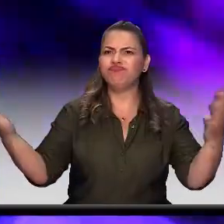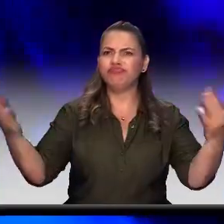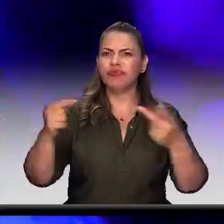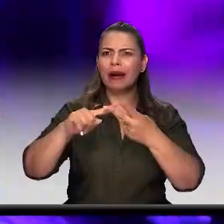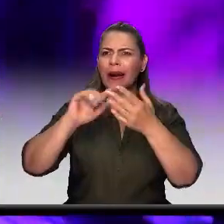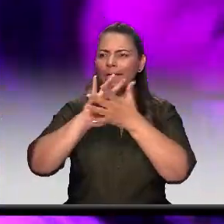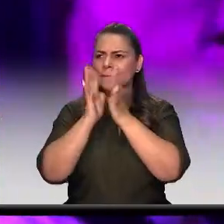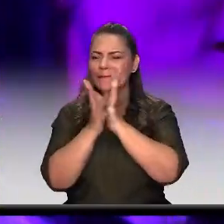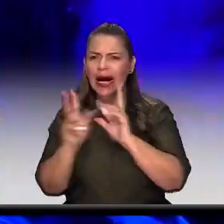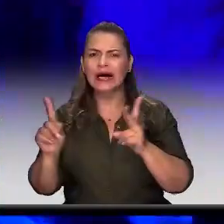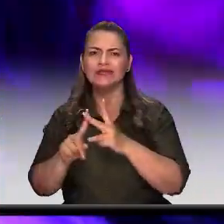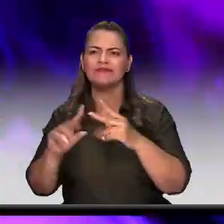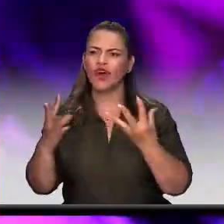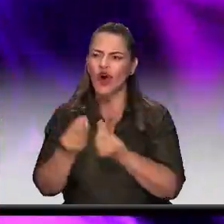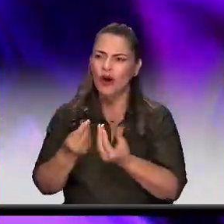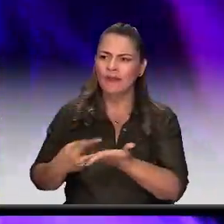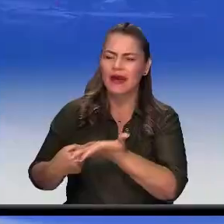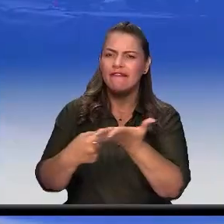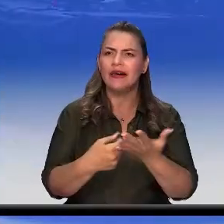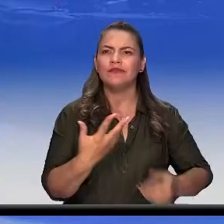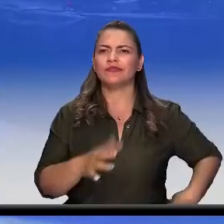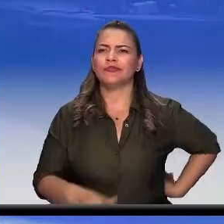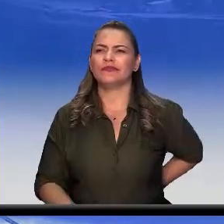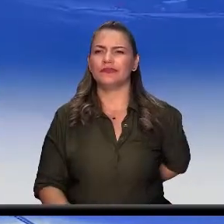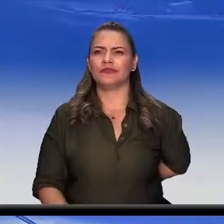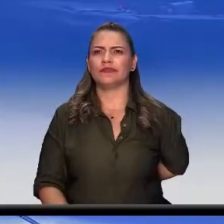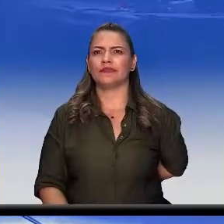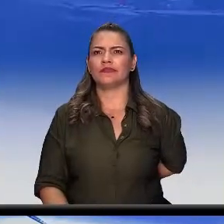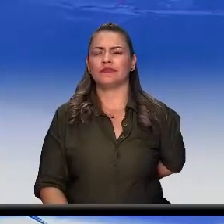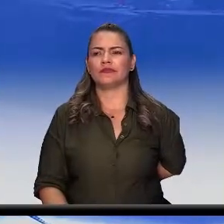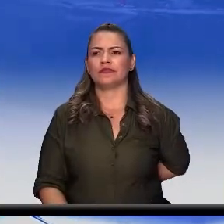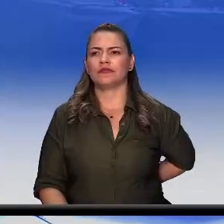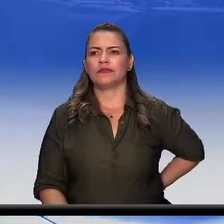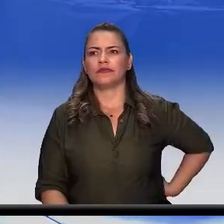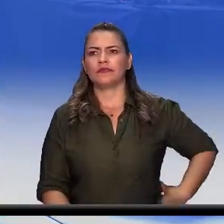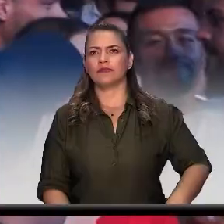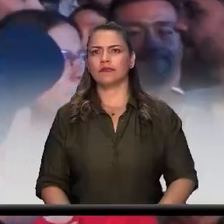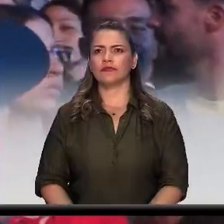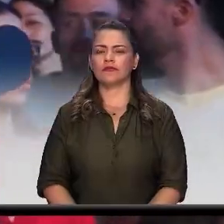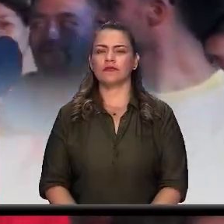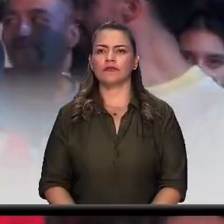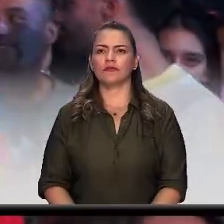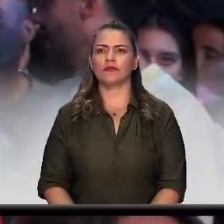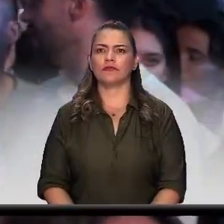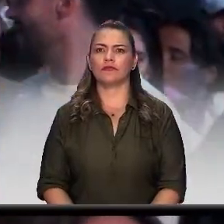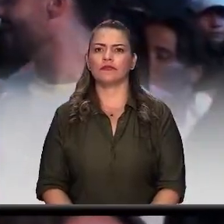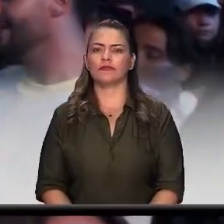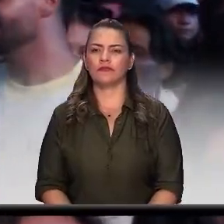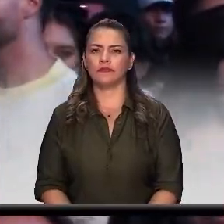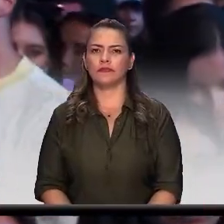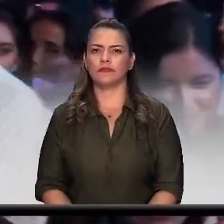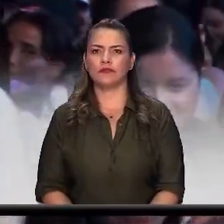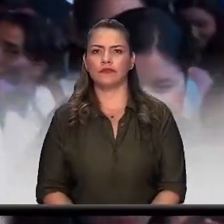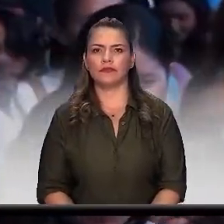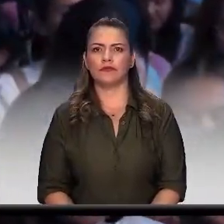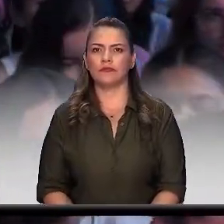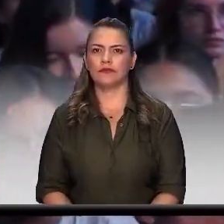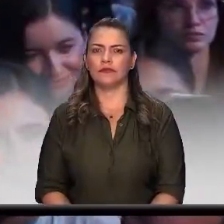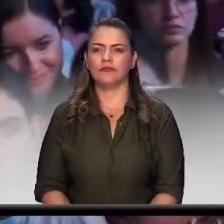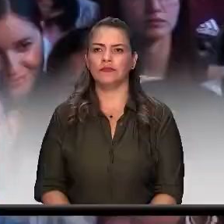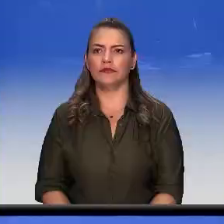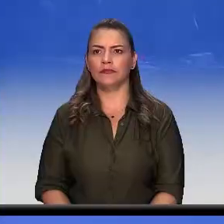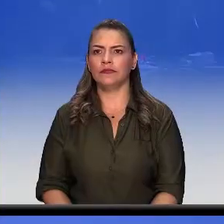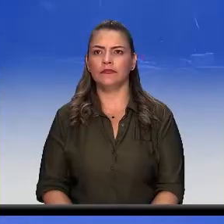la convivencia. Gracias por la sea que estamos muy conviados. Gracias porque ahí cuando nosotros decíamos pensábamos que ya todo está